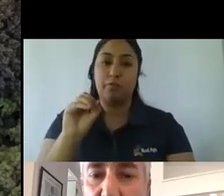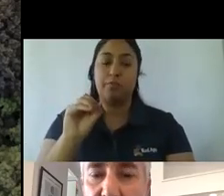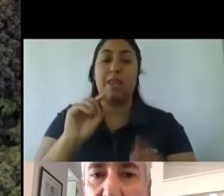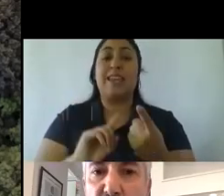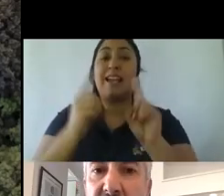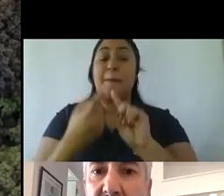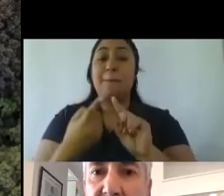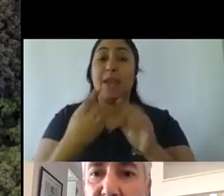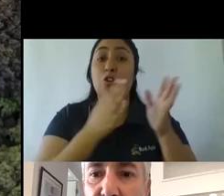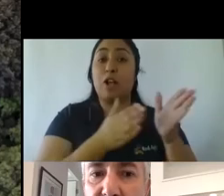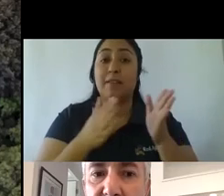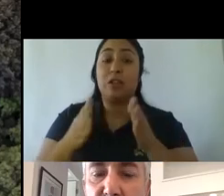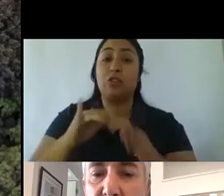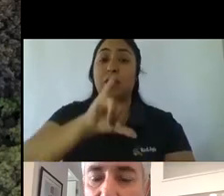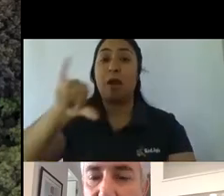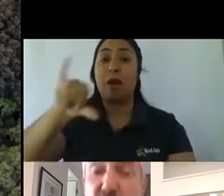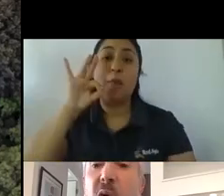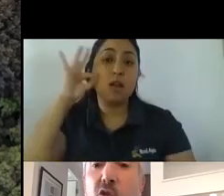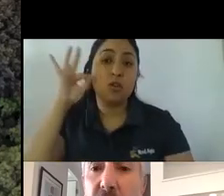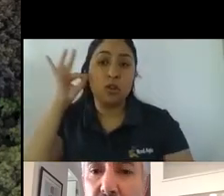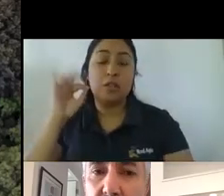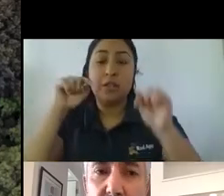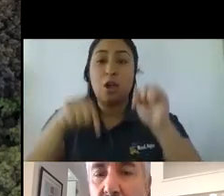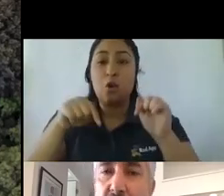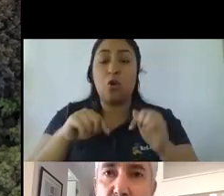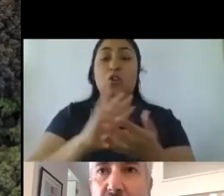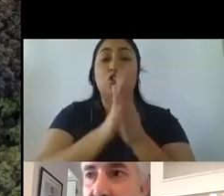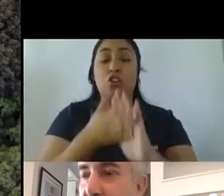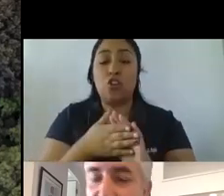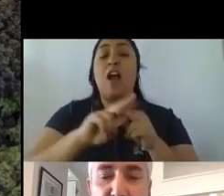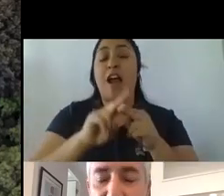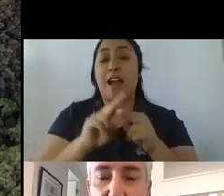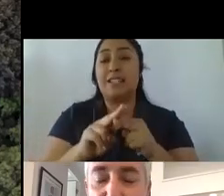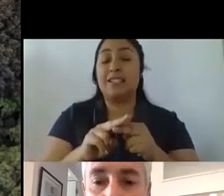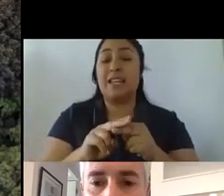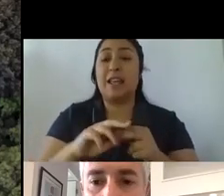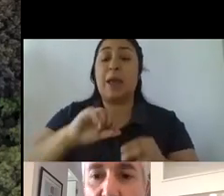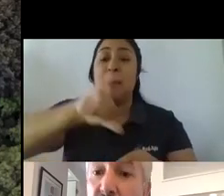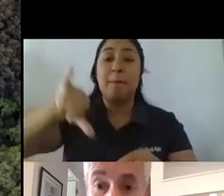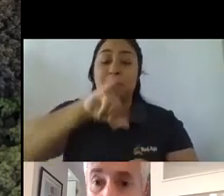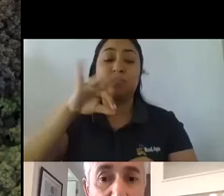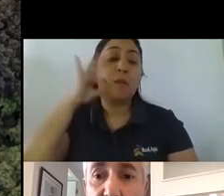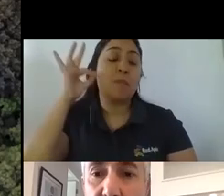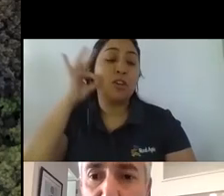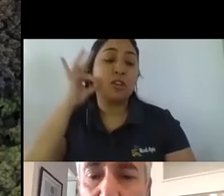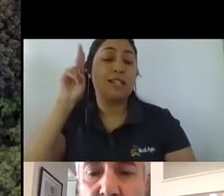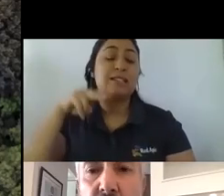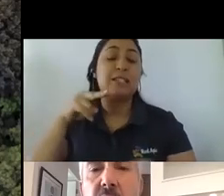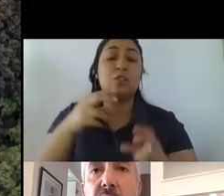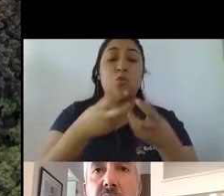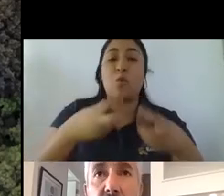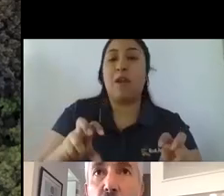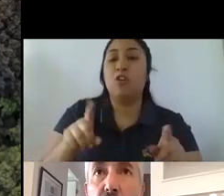mayonesas hoy día están obligadas a hacer mayonesas sin huevos, digamos, que era como hacer autos sin ruedas, digamos, pero bueno, ahí están, ¿no?